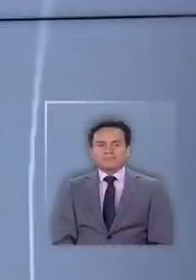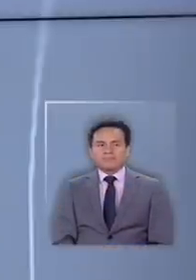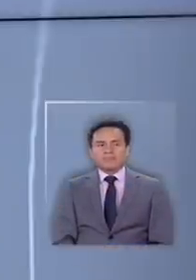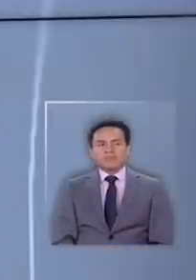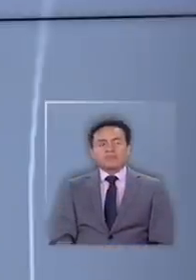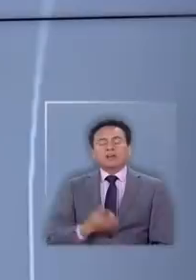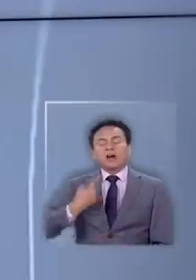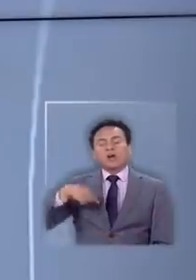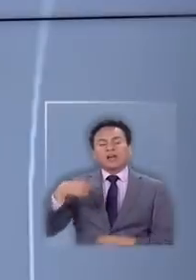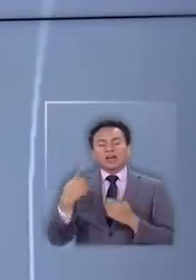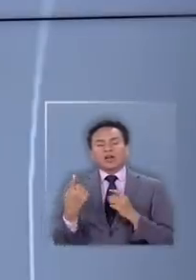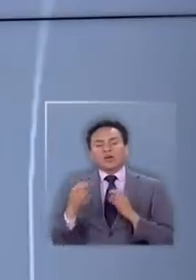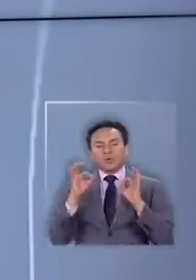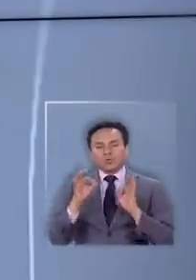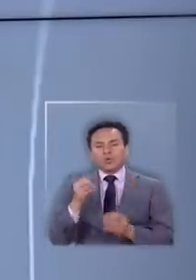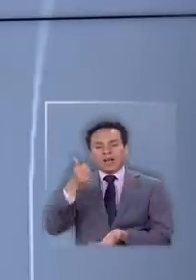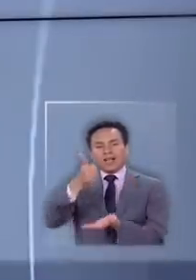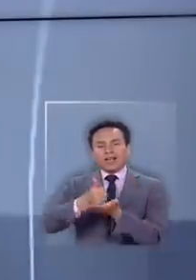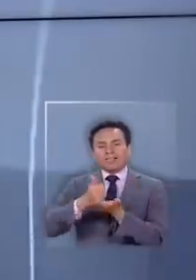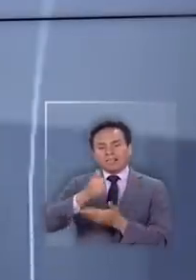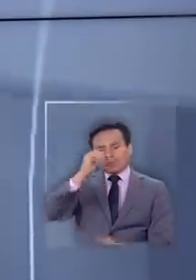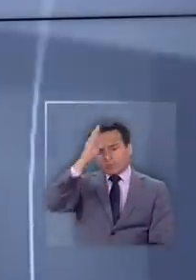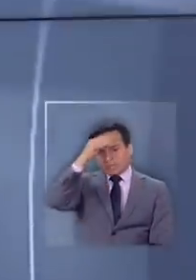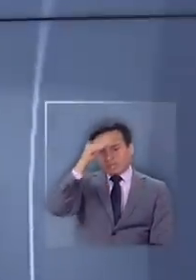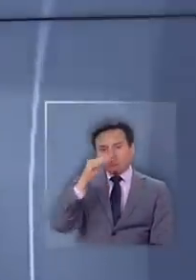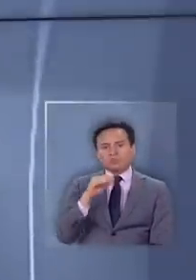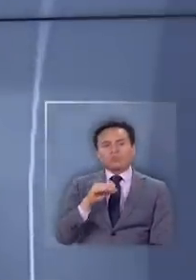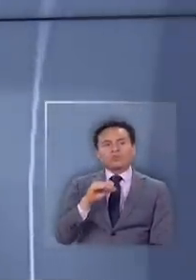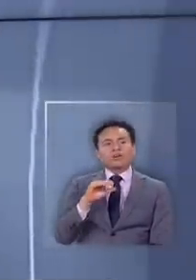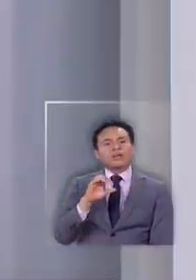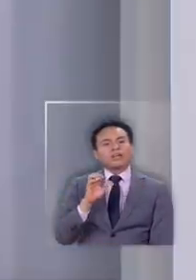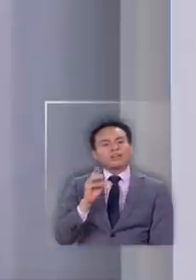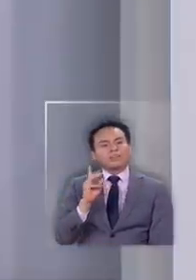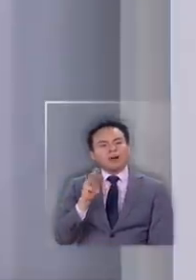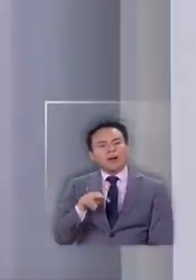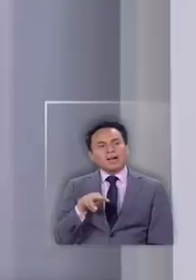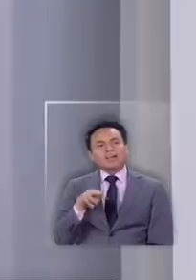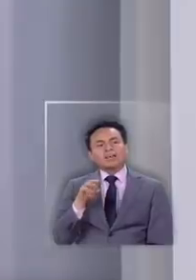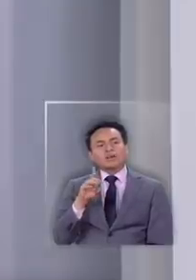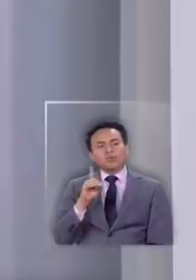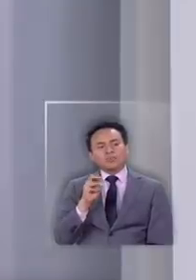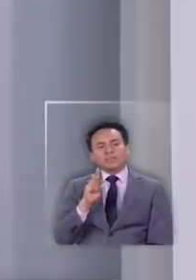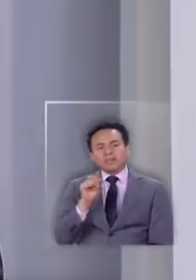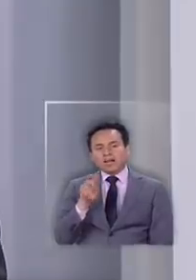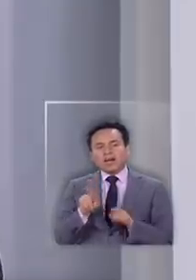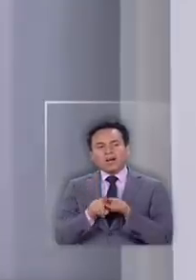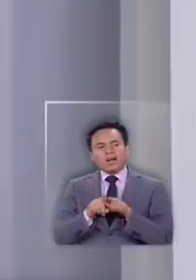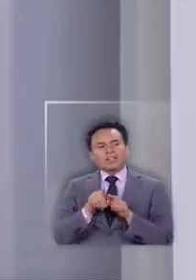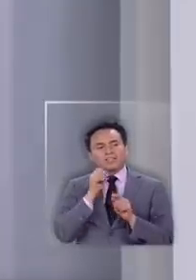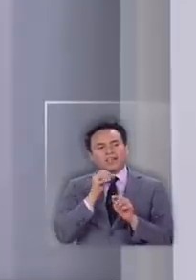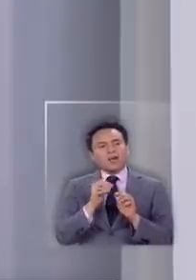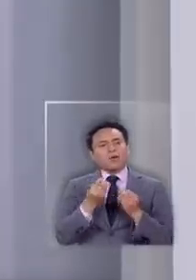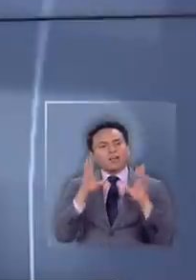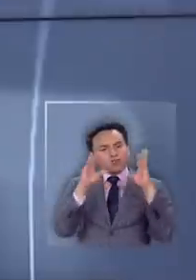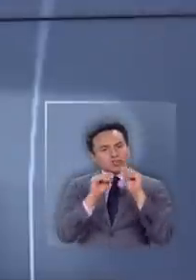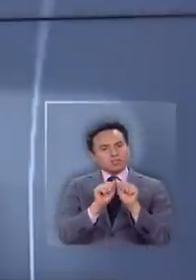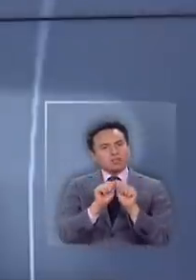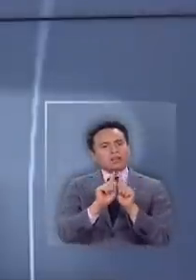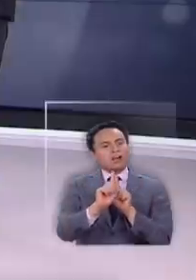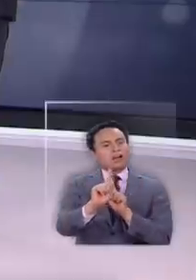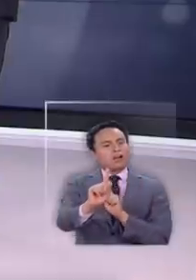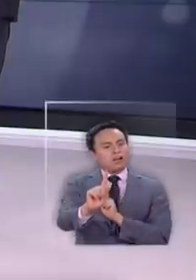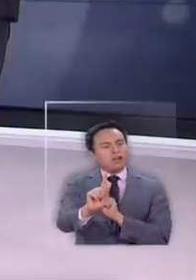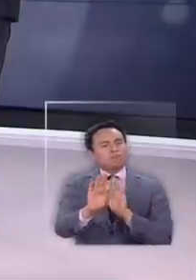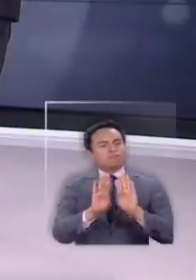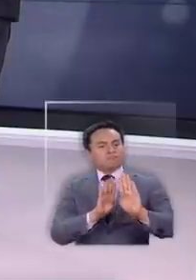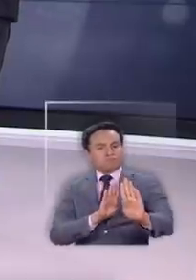Bueno, nos encontramos aquí con el alcalde de Puente Alto, Germán Codina. Alcalde, buenas noches, gracias por estar aquí. Muy buenas noches. A la distancia adecuada que hay que